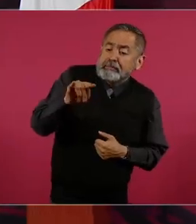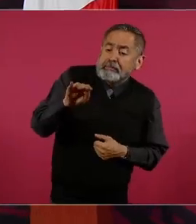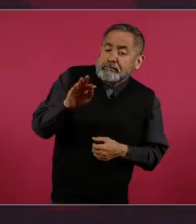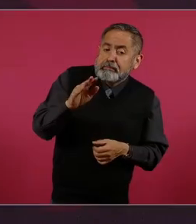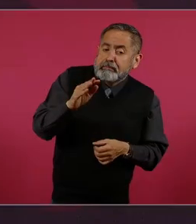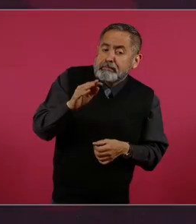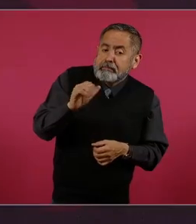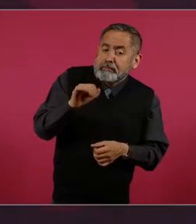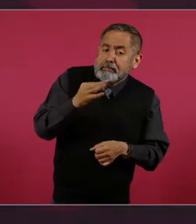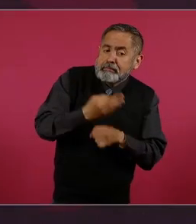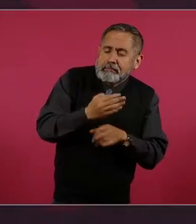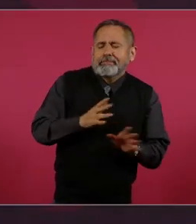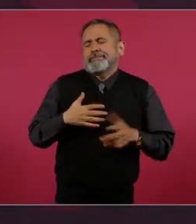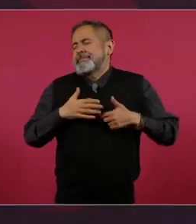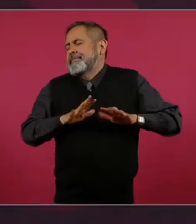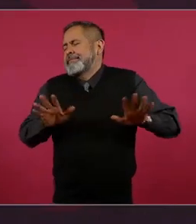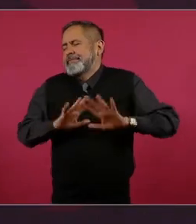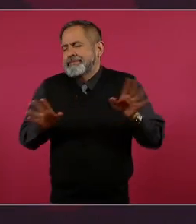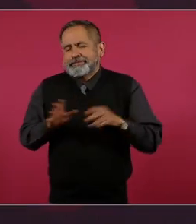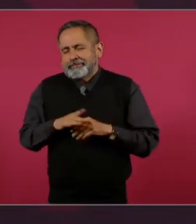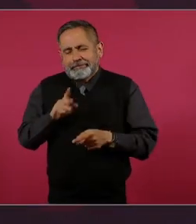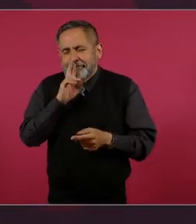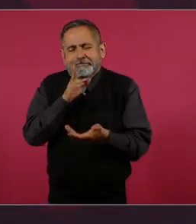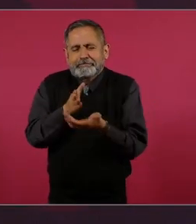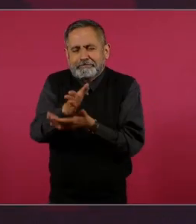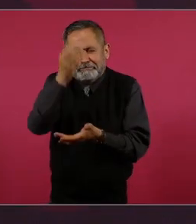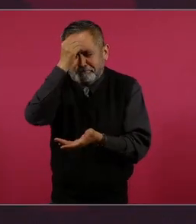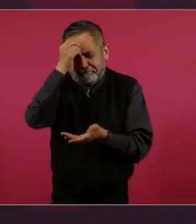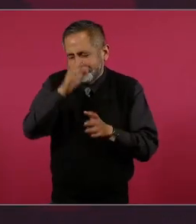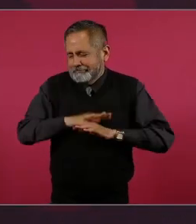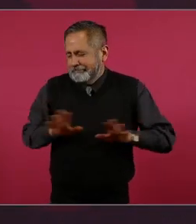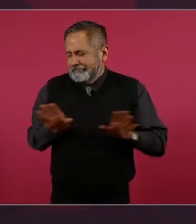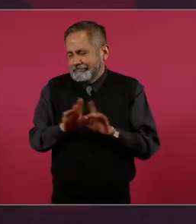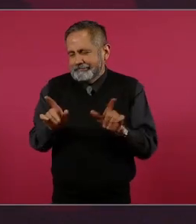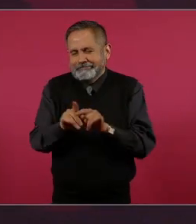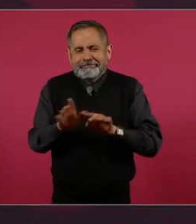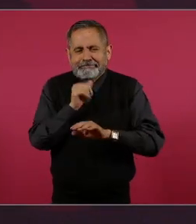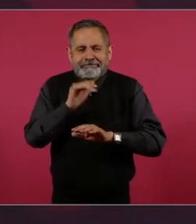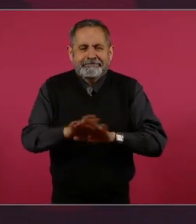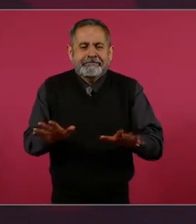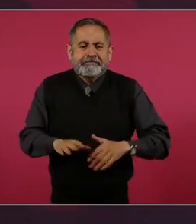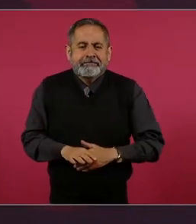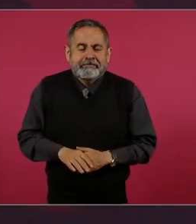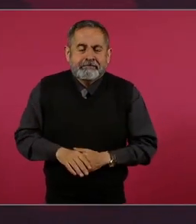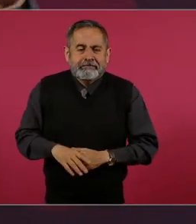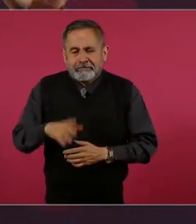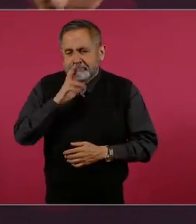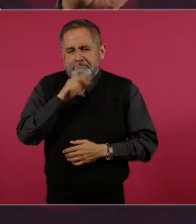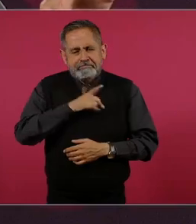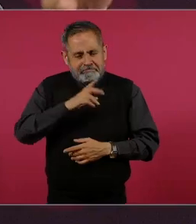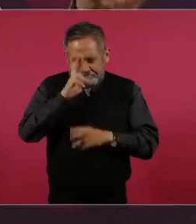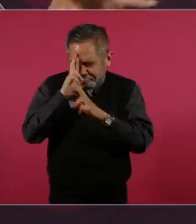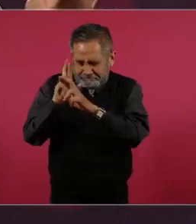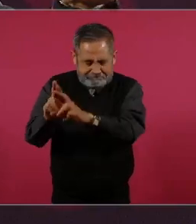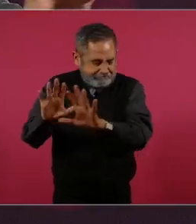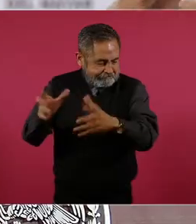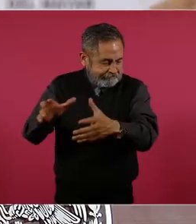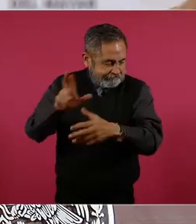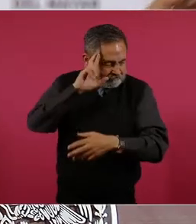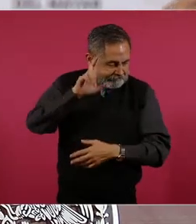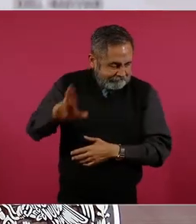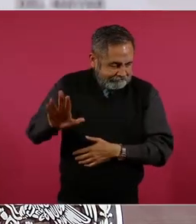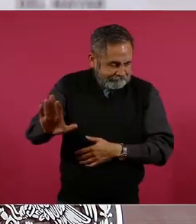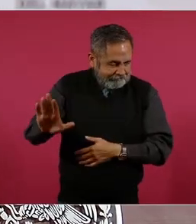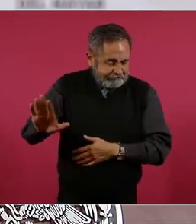No, no meternos en eso, respetar, tienen